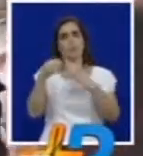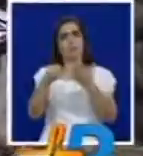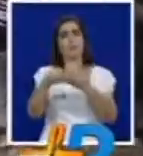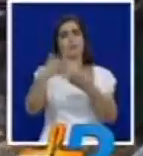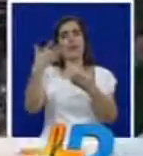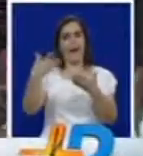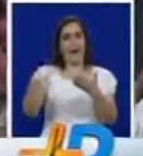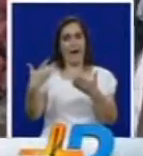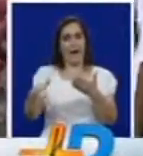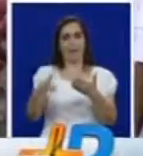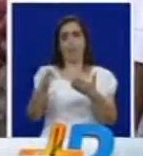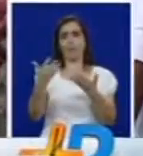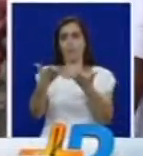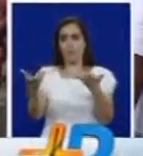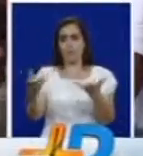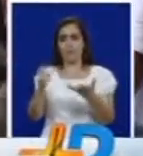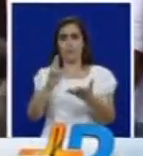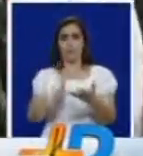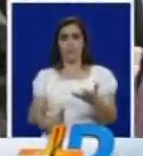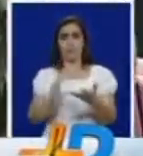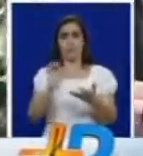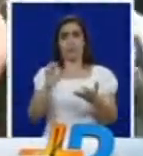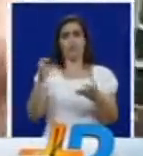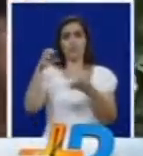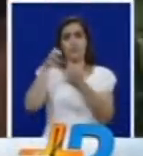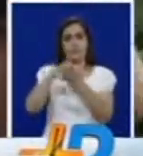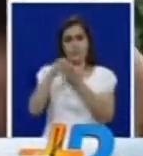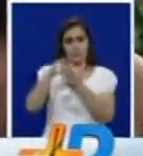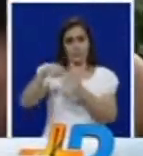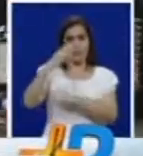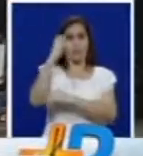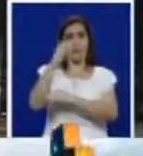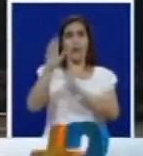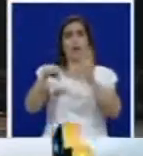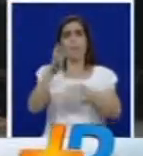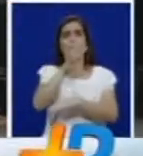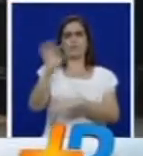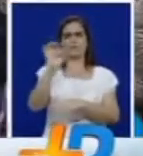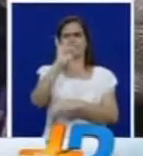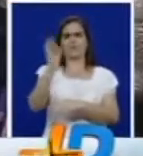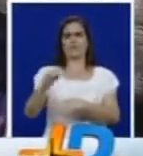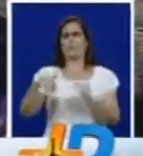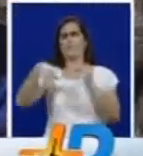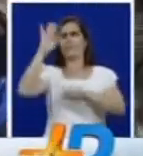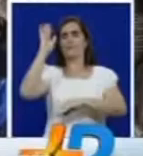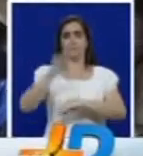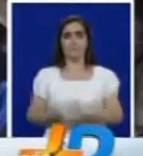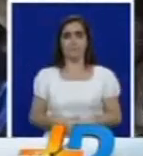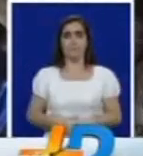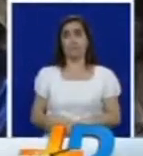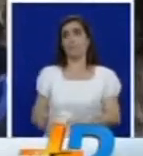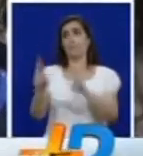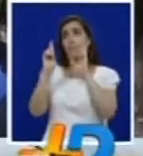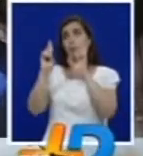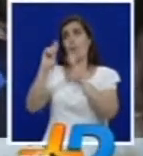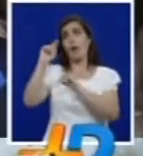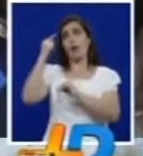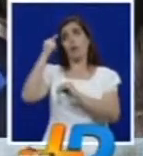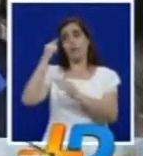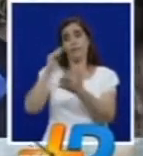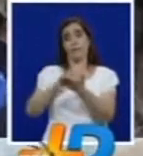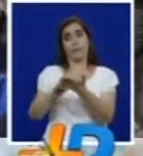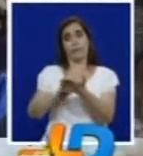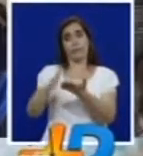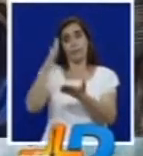provenientes del sur y del centro del país, los cuales han subido su valor hasta en un 400%. A la del gobierno, solucione alguna cosita, porque